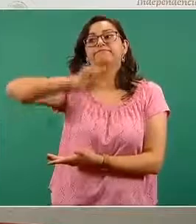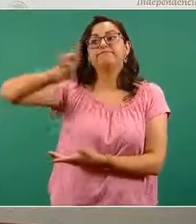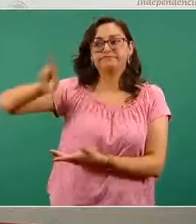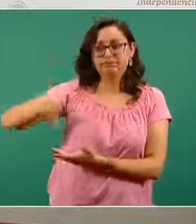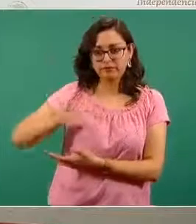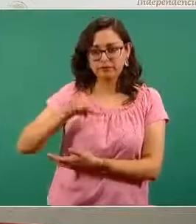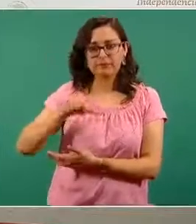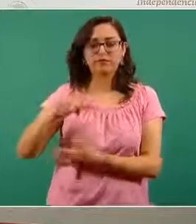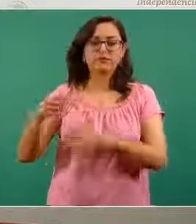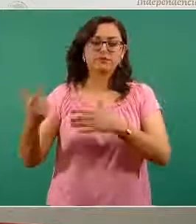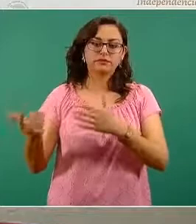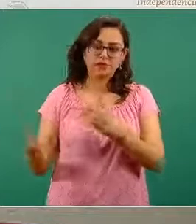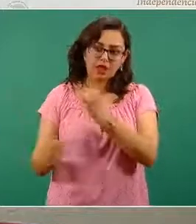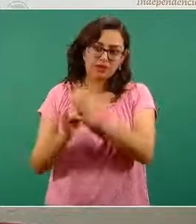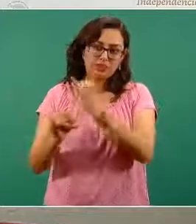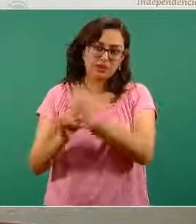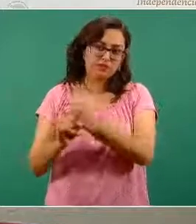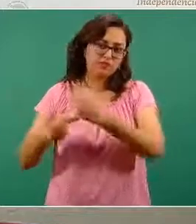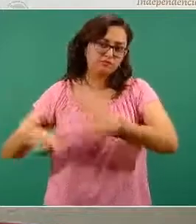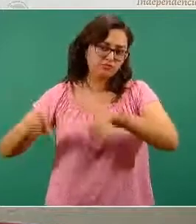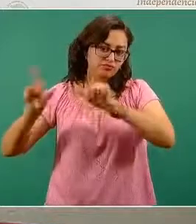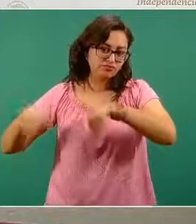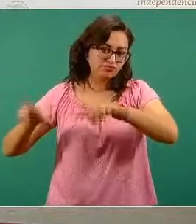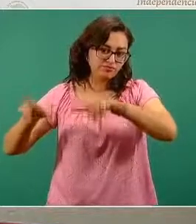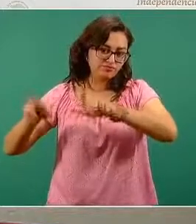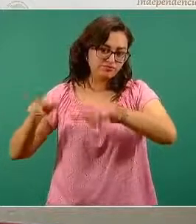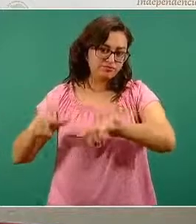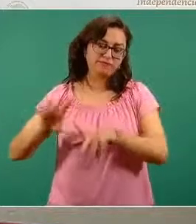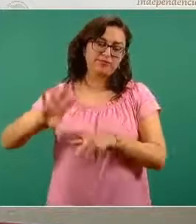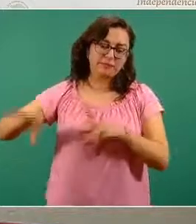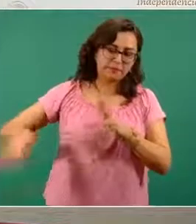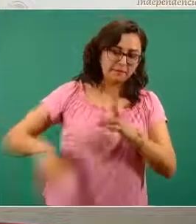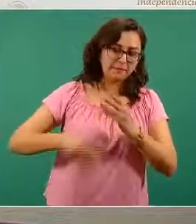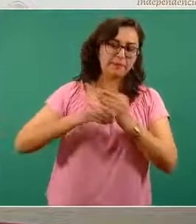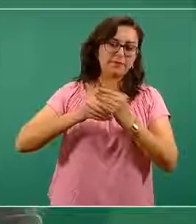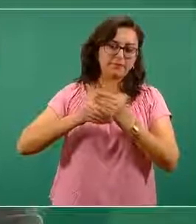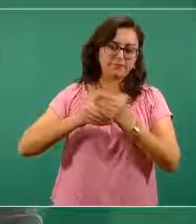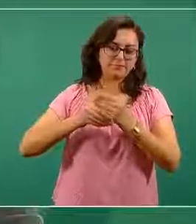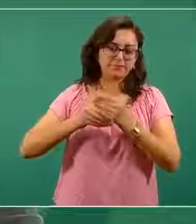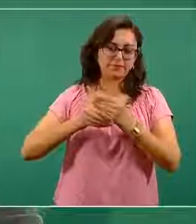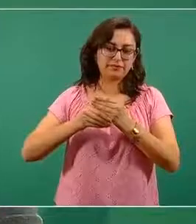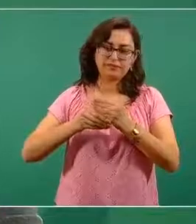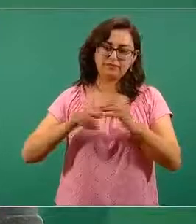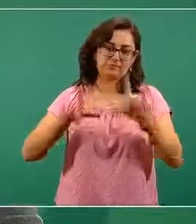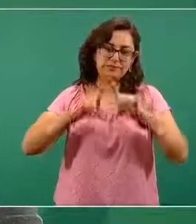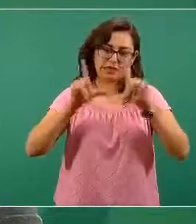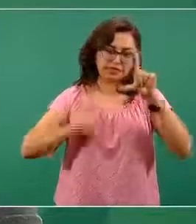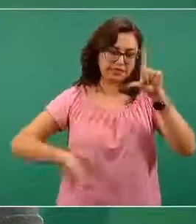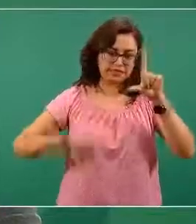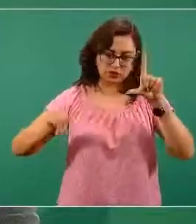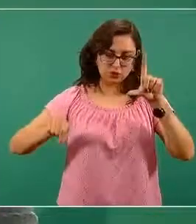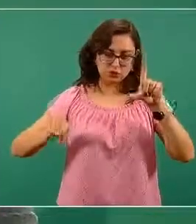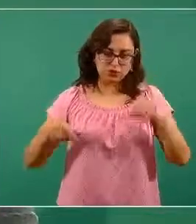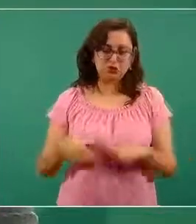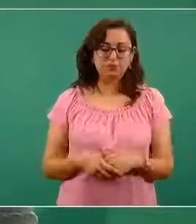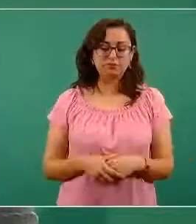a internet y ya se envían los datos al servidor que tiene